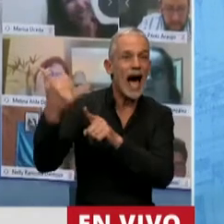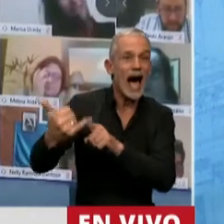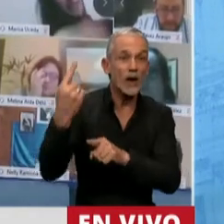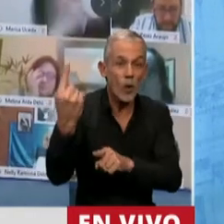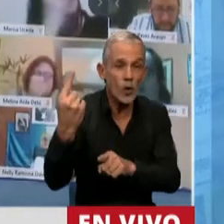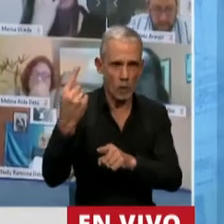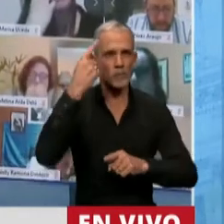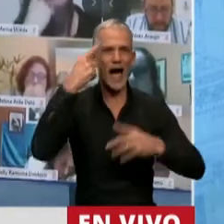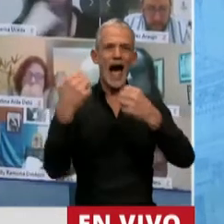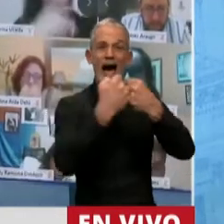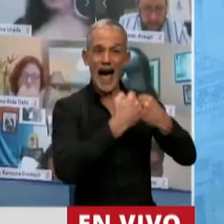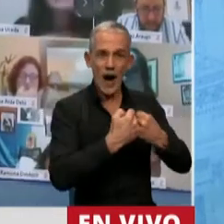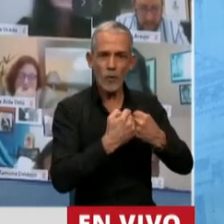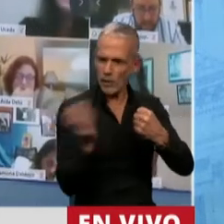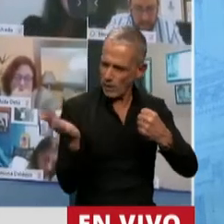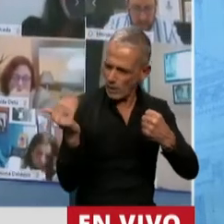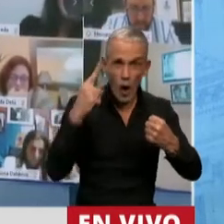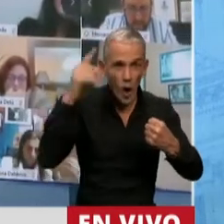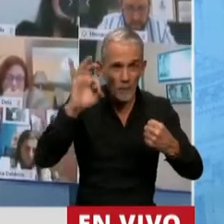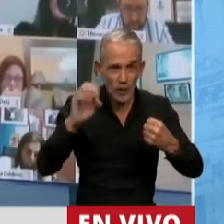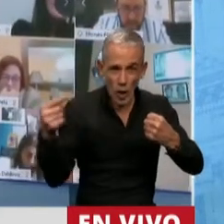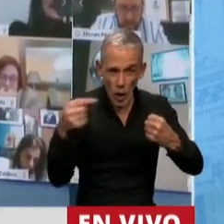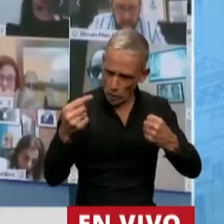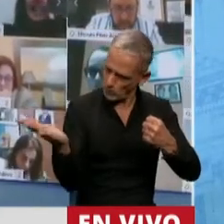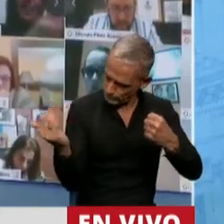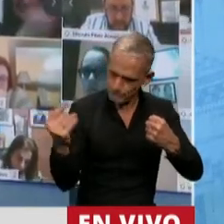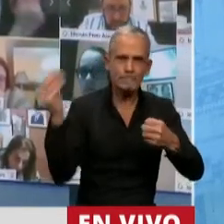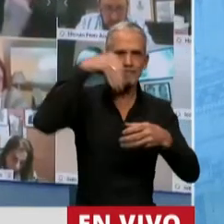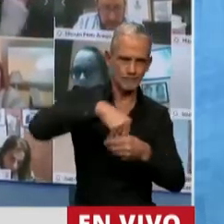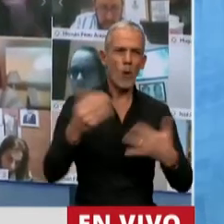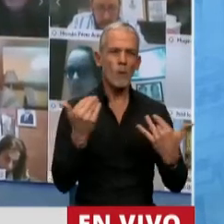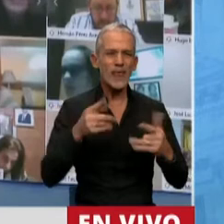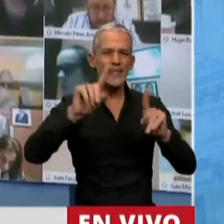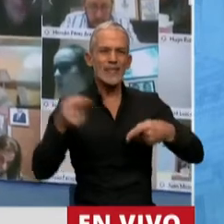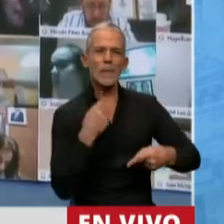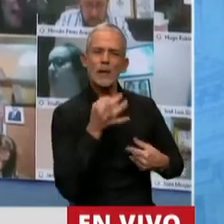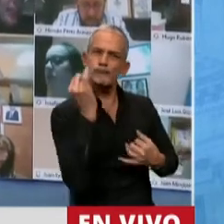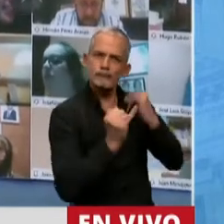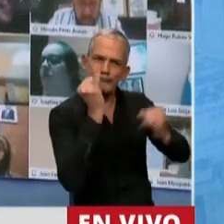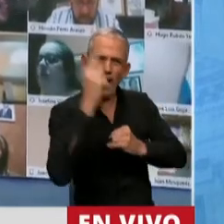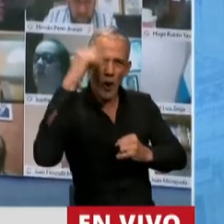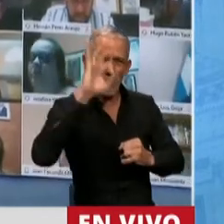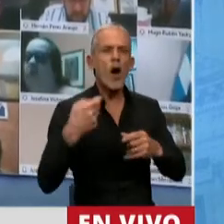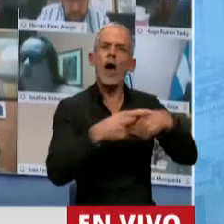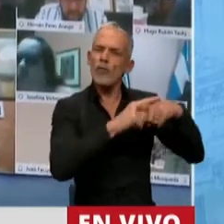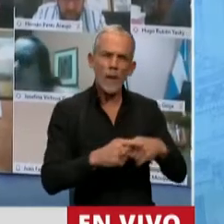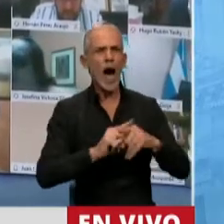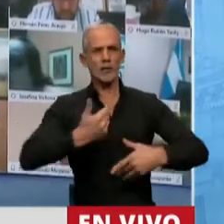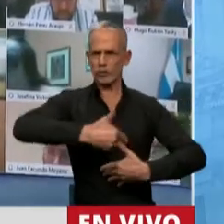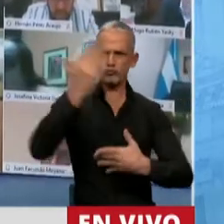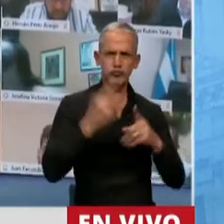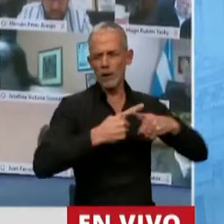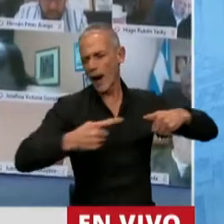que el consenso no excluyó la voz de las minorías, y entonces las minorías se pueden expresar. Uno debate, tiene asambleas, es